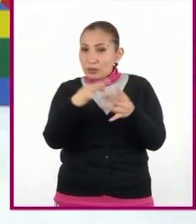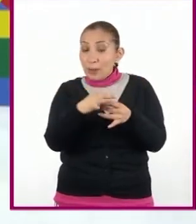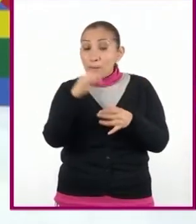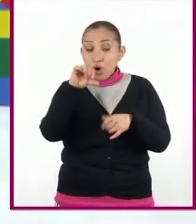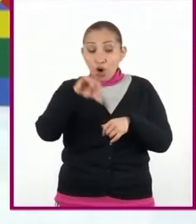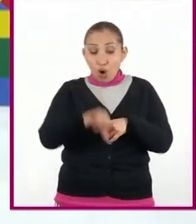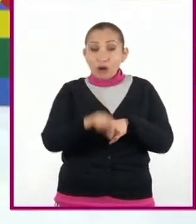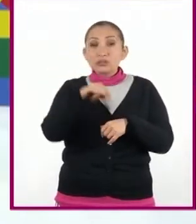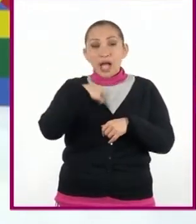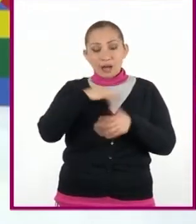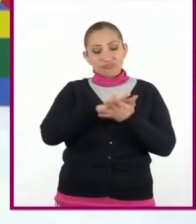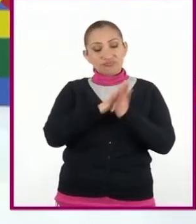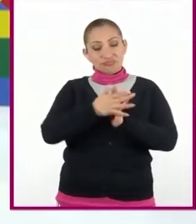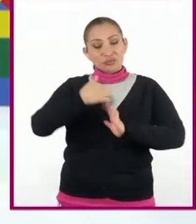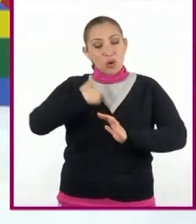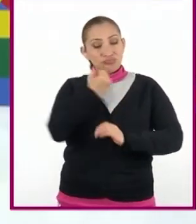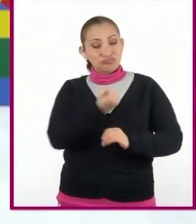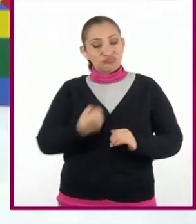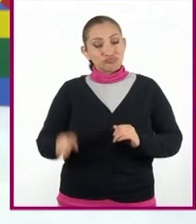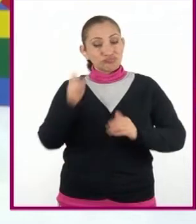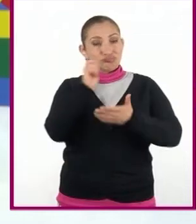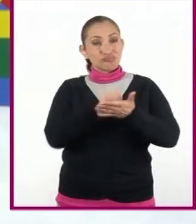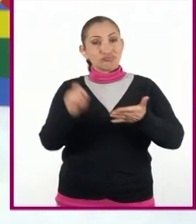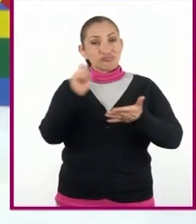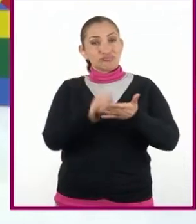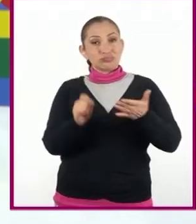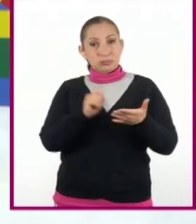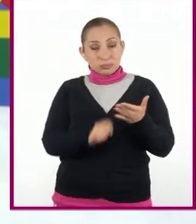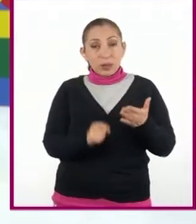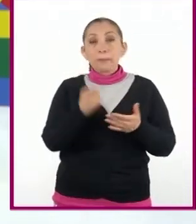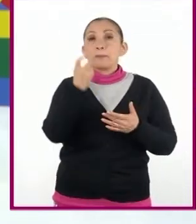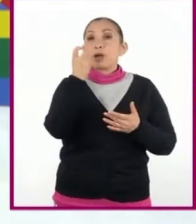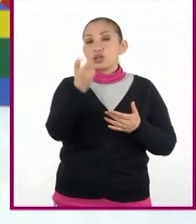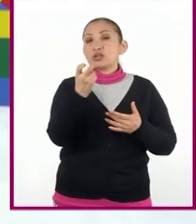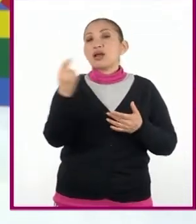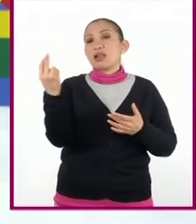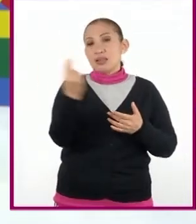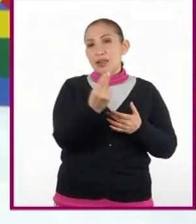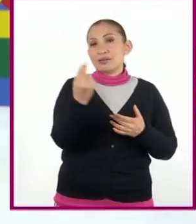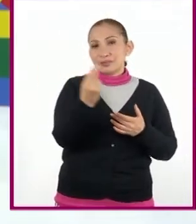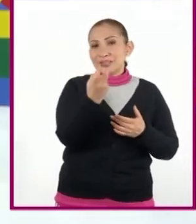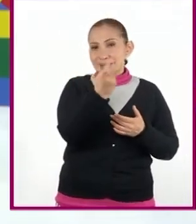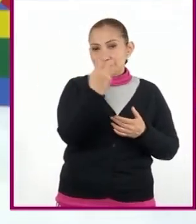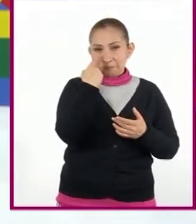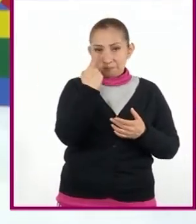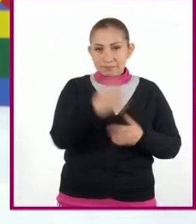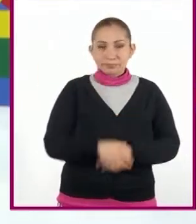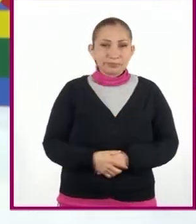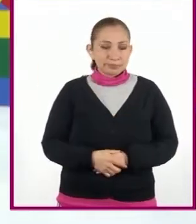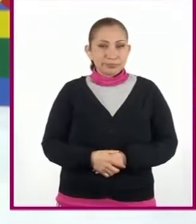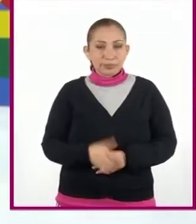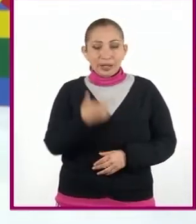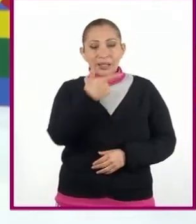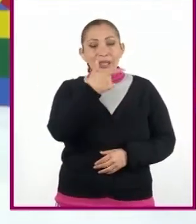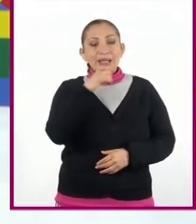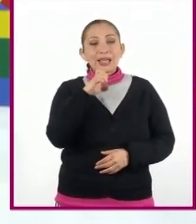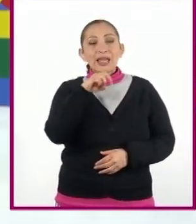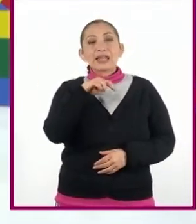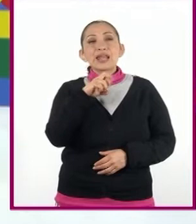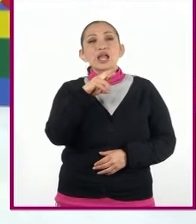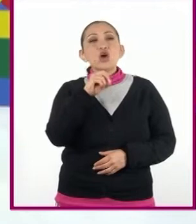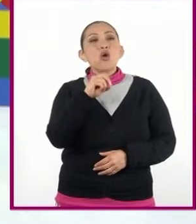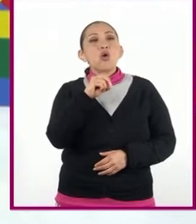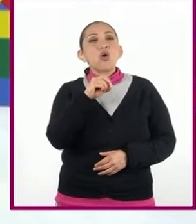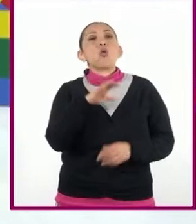partir de ahora, somos escritores y de los profesionales. Y para eso, necesitamos lo siguiente. El género de nuestro cuento.